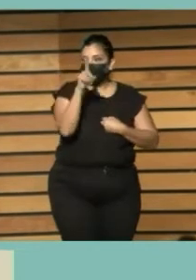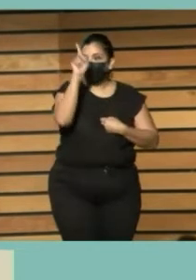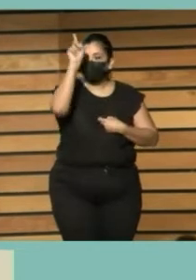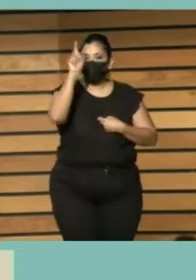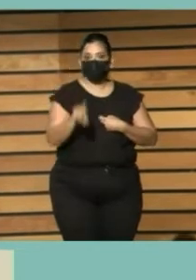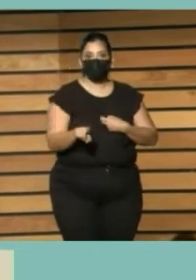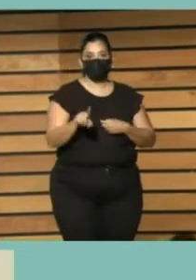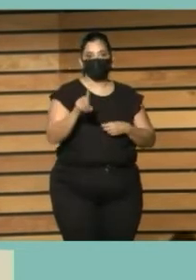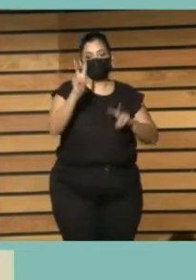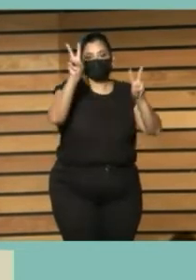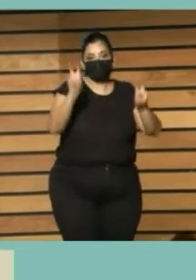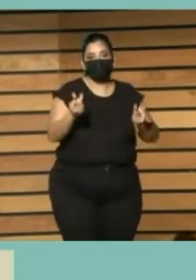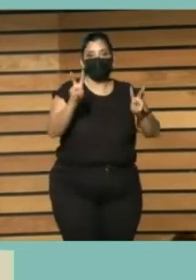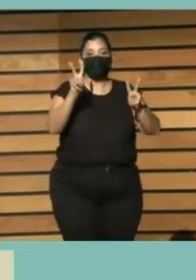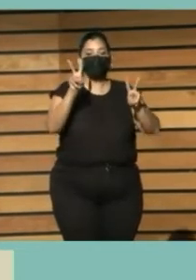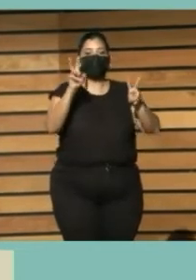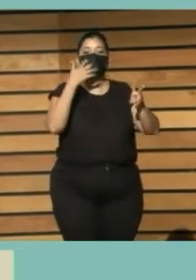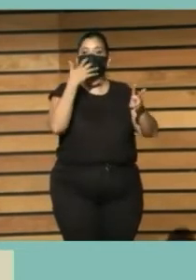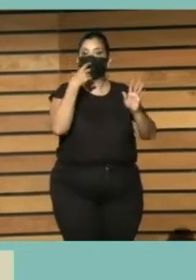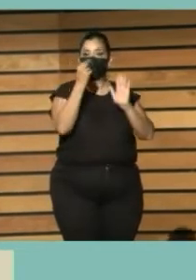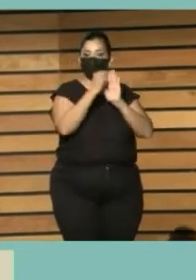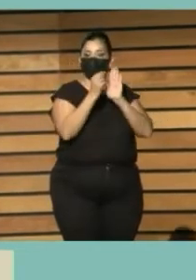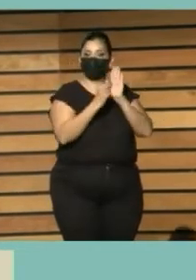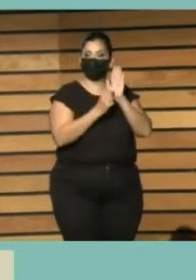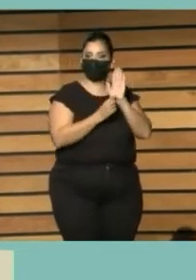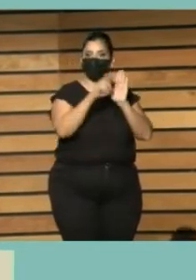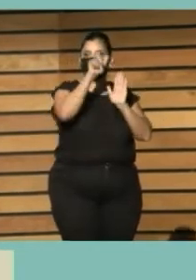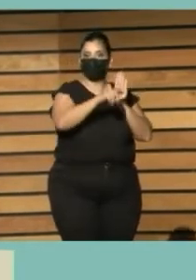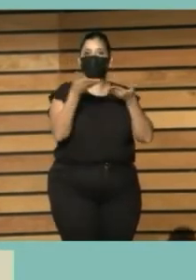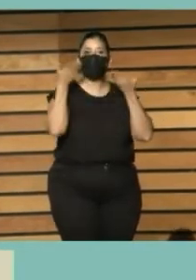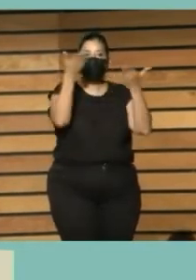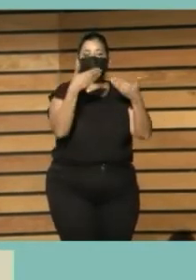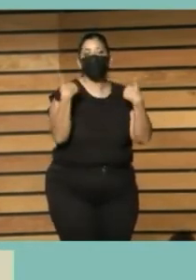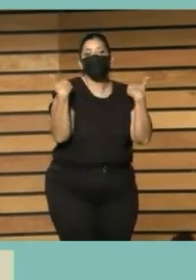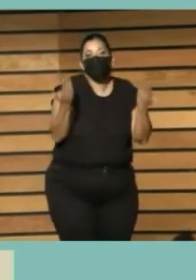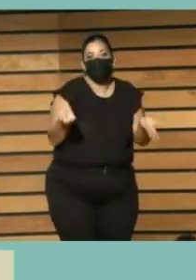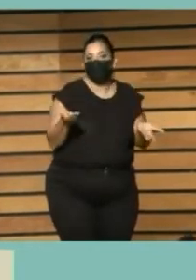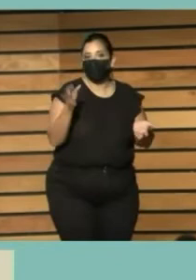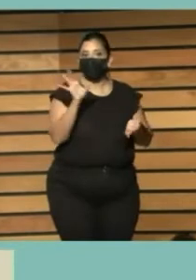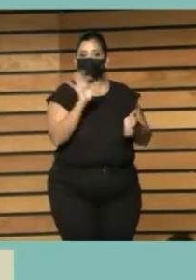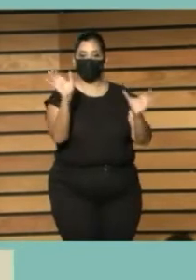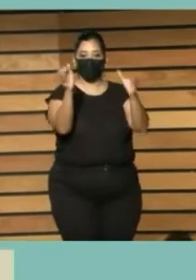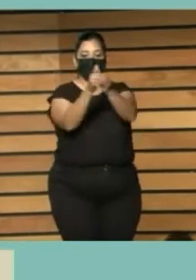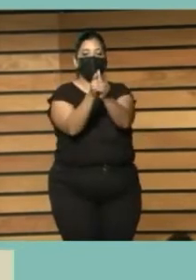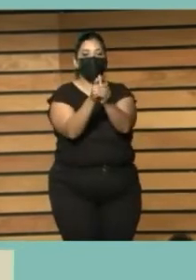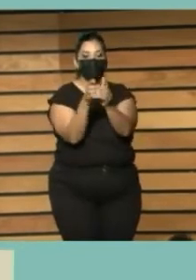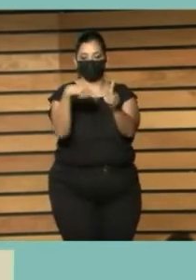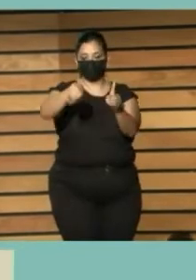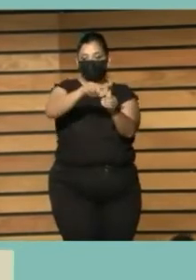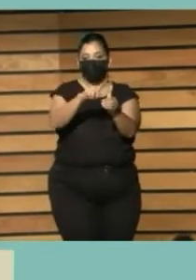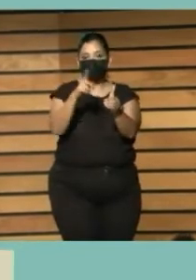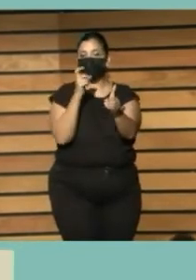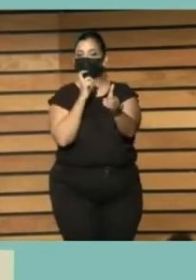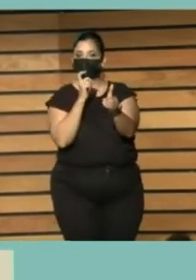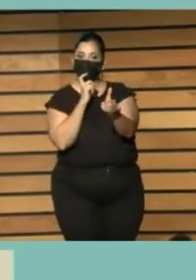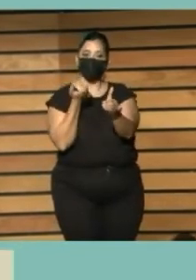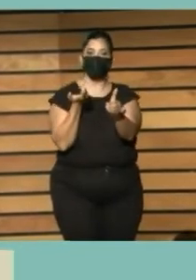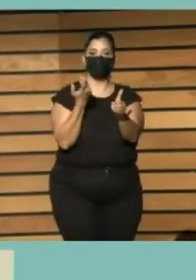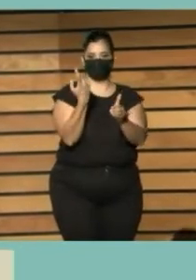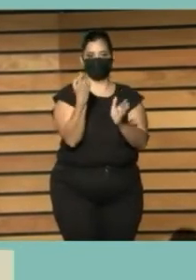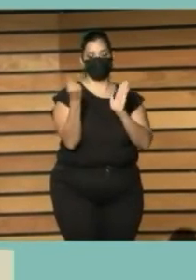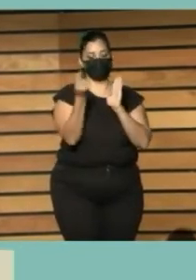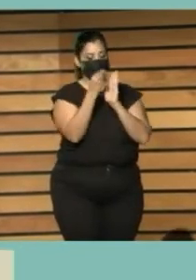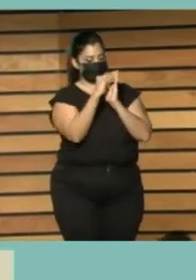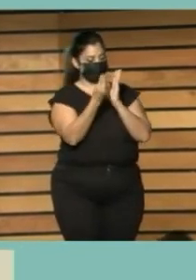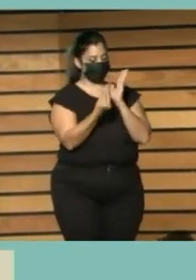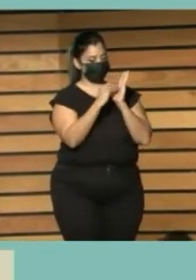recogida de datos y las cuestiones en las que ponemos el foco si después queremos interpelar diseñar medir o evaluar el impacto